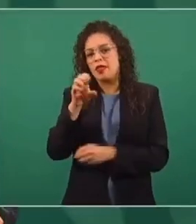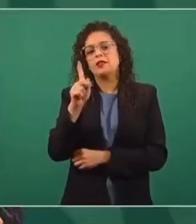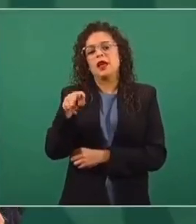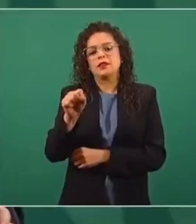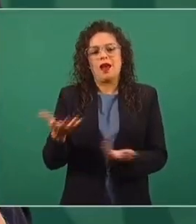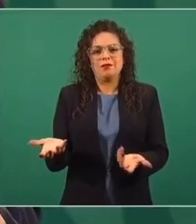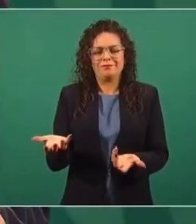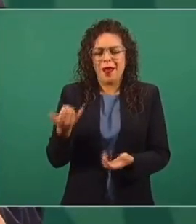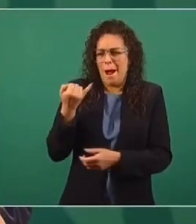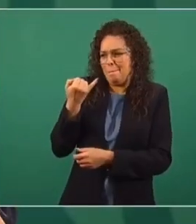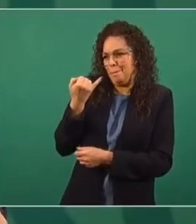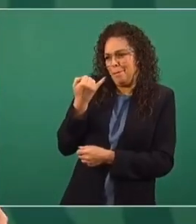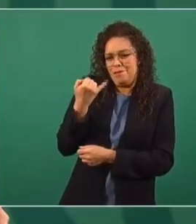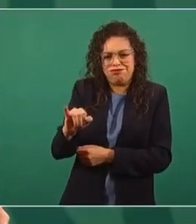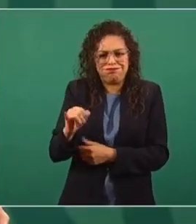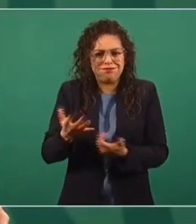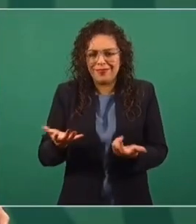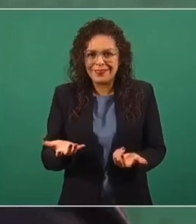Oigan,